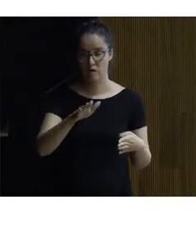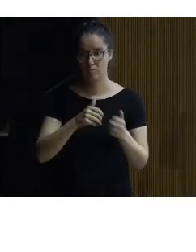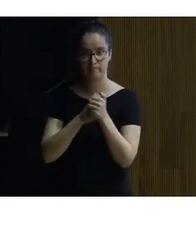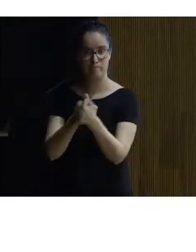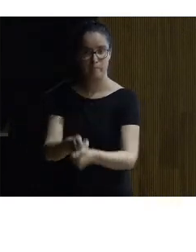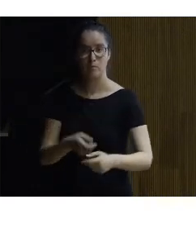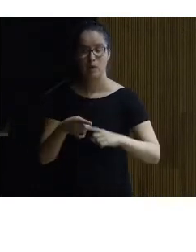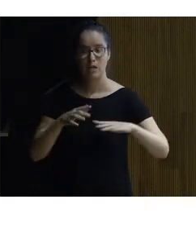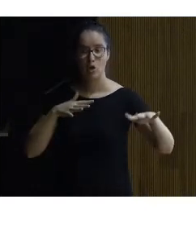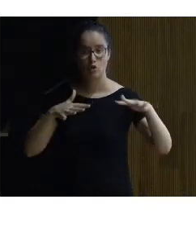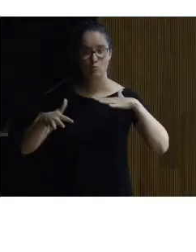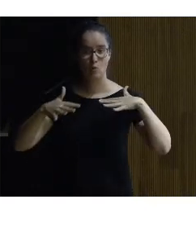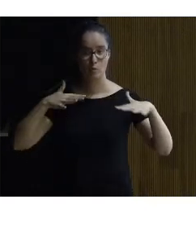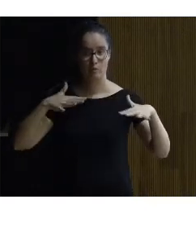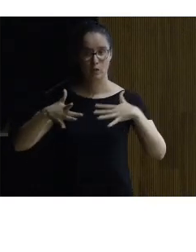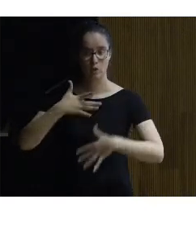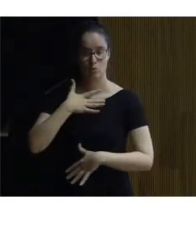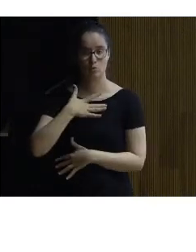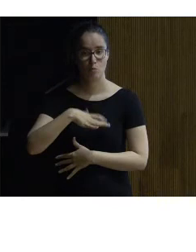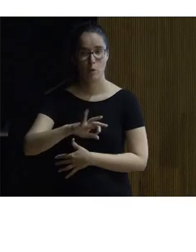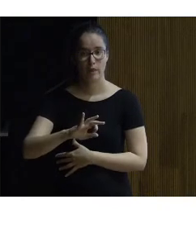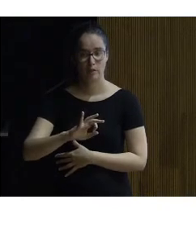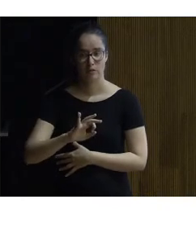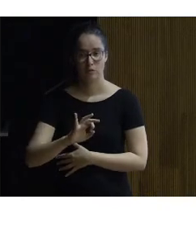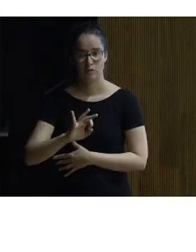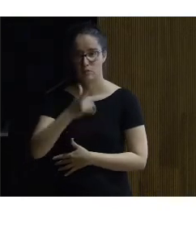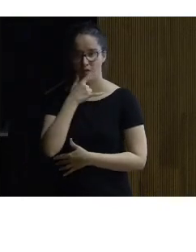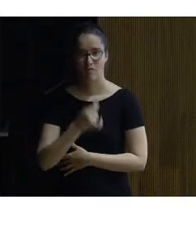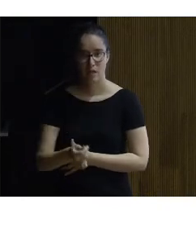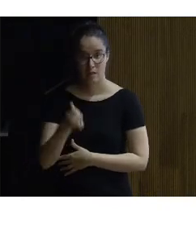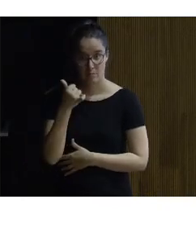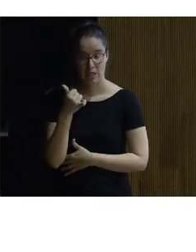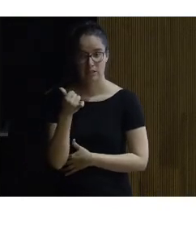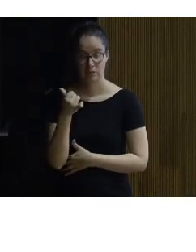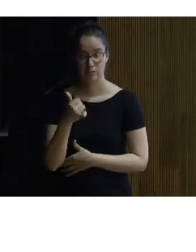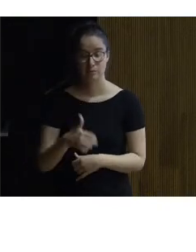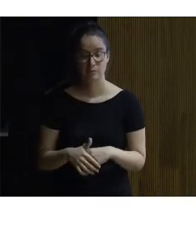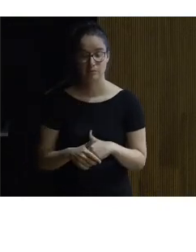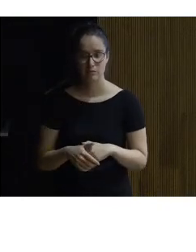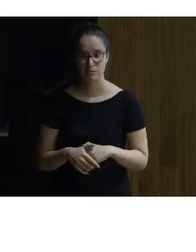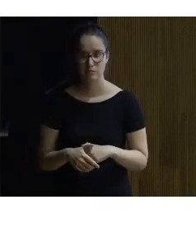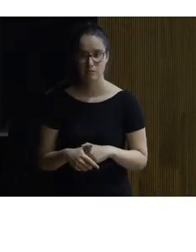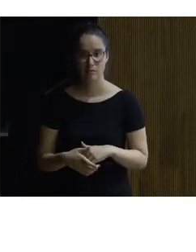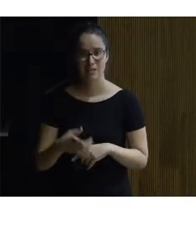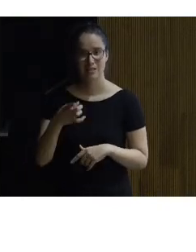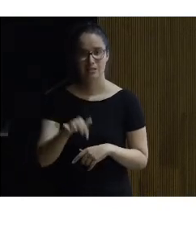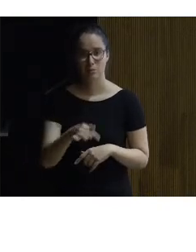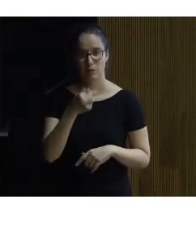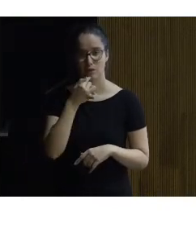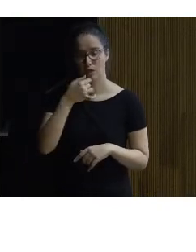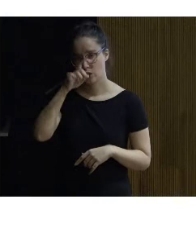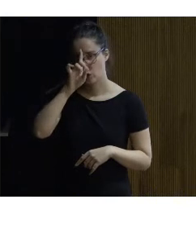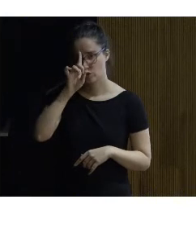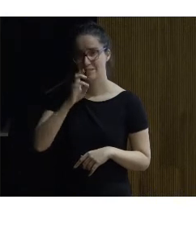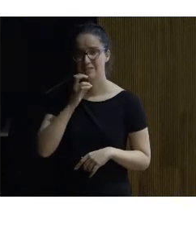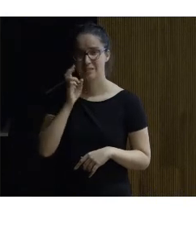movimientos puedan ser fáciles y también están marcados no sé si se ve